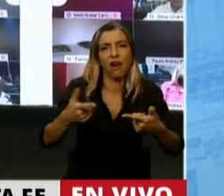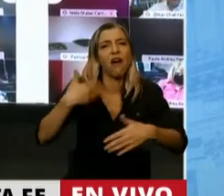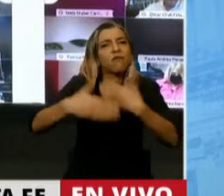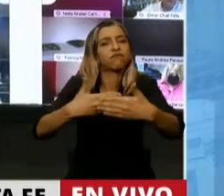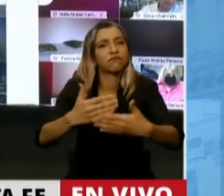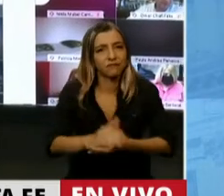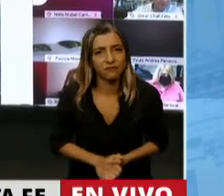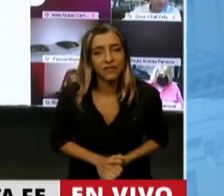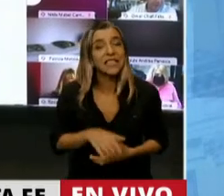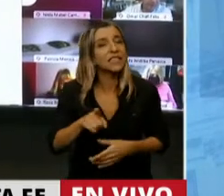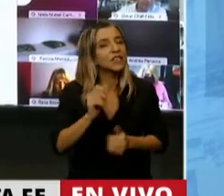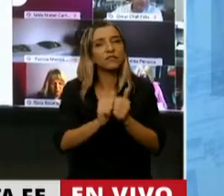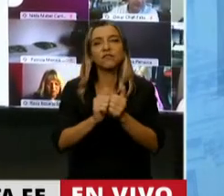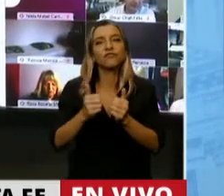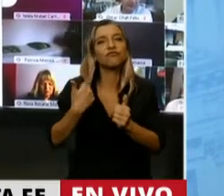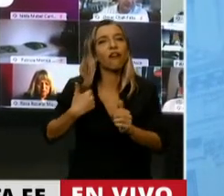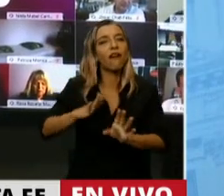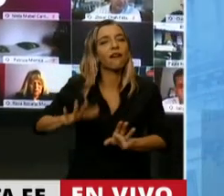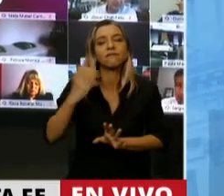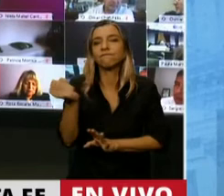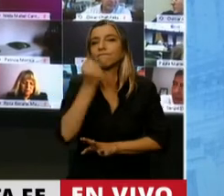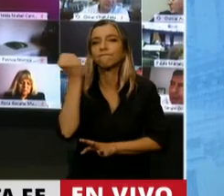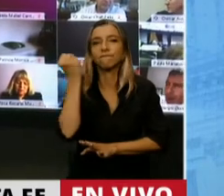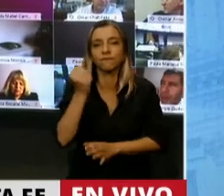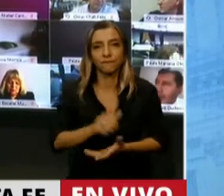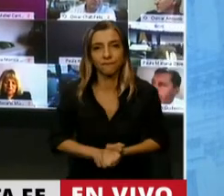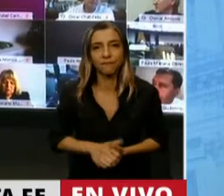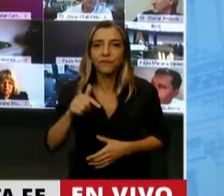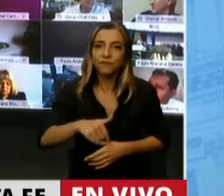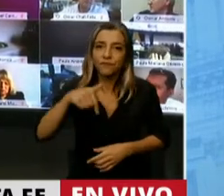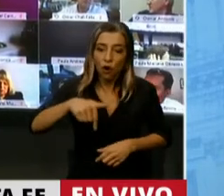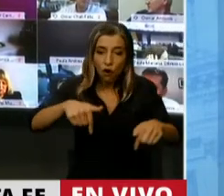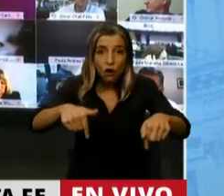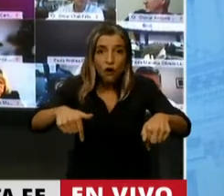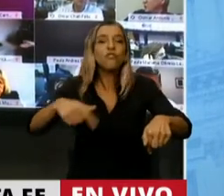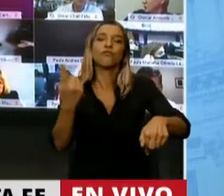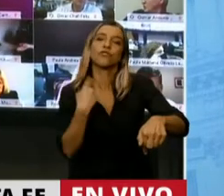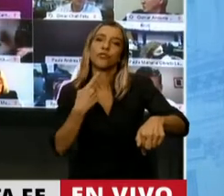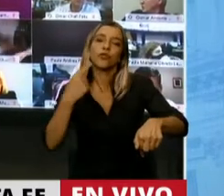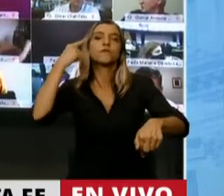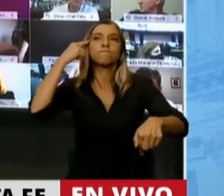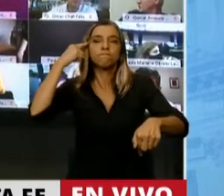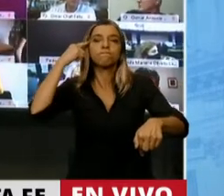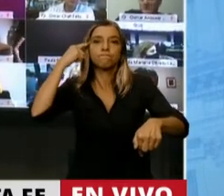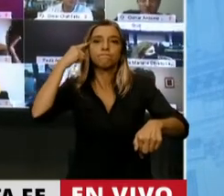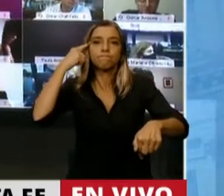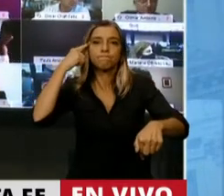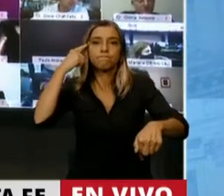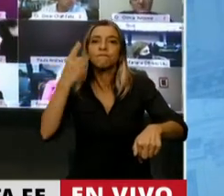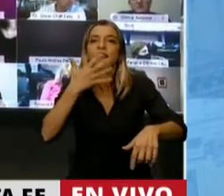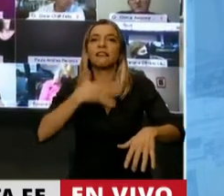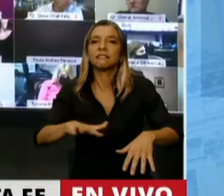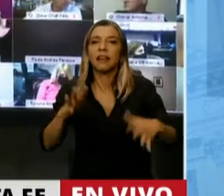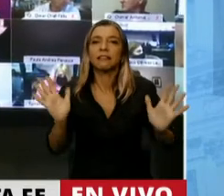Y por eso creo que es un modelo donde tenemos que mirarnos en este presente. Donde tenemos que salir de la polarización que no